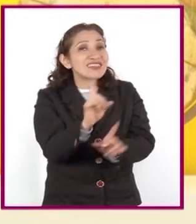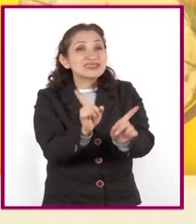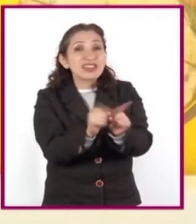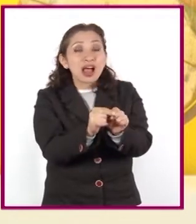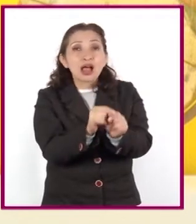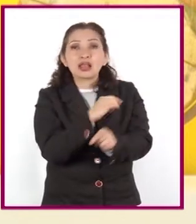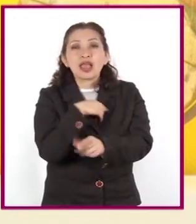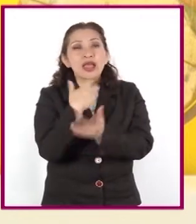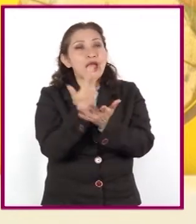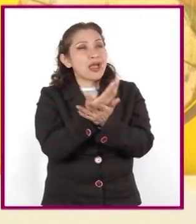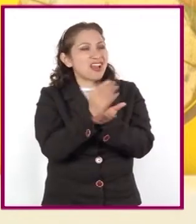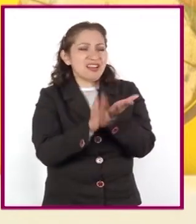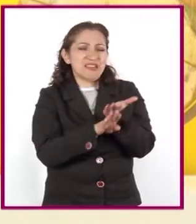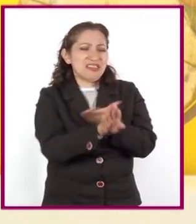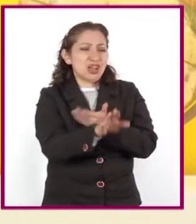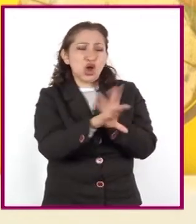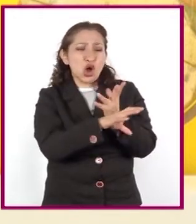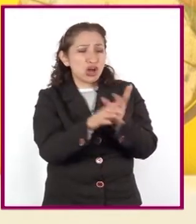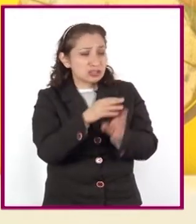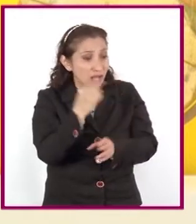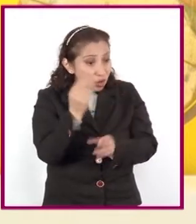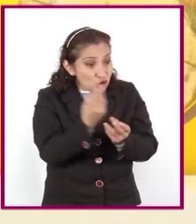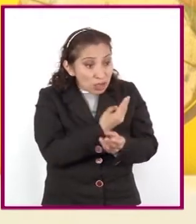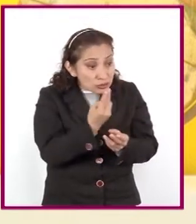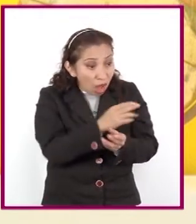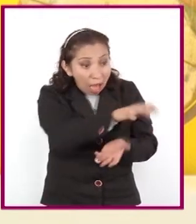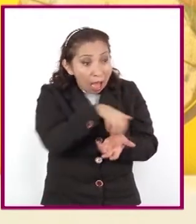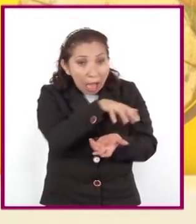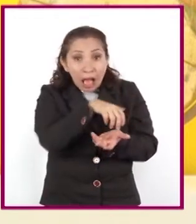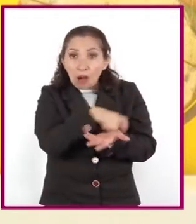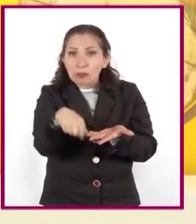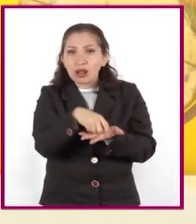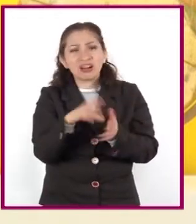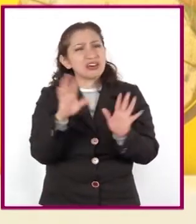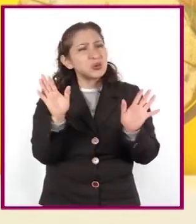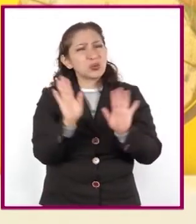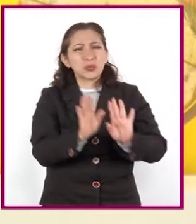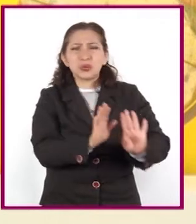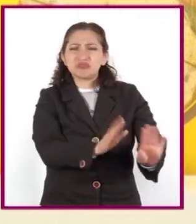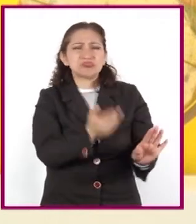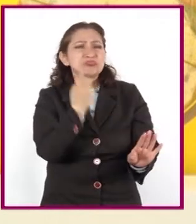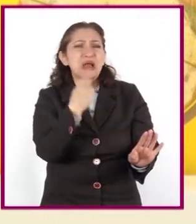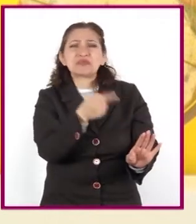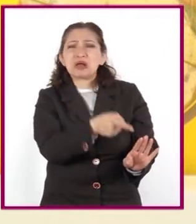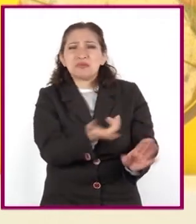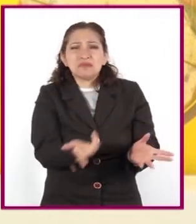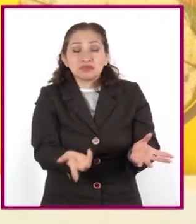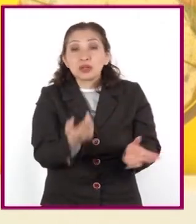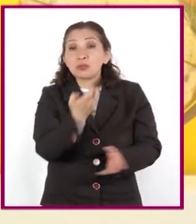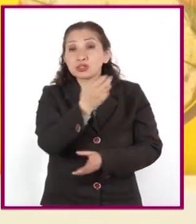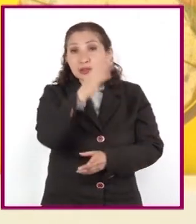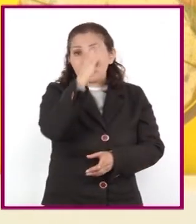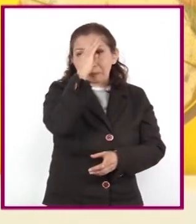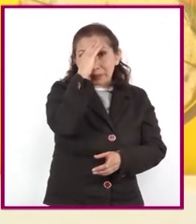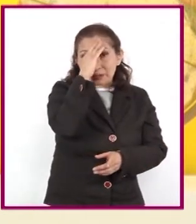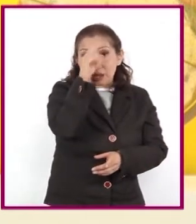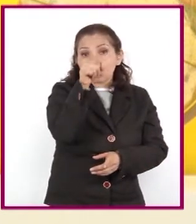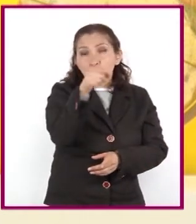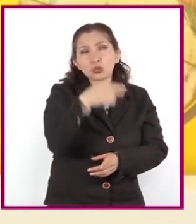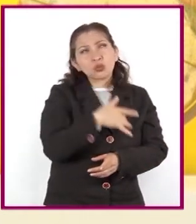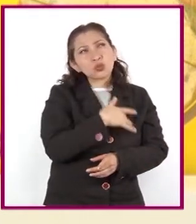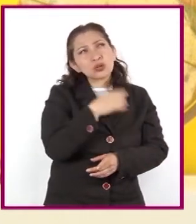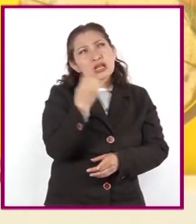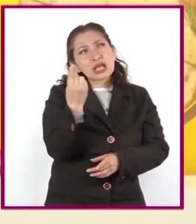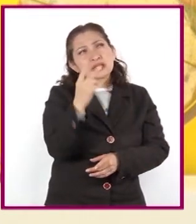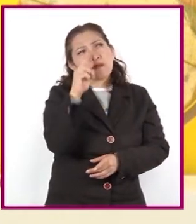adquisición de objetos que no sean realmente útiles. Para ello, debemos reflexionar sobre las verdaderas necesidades